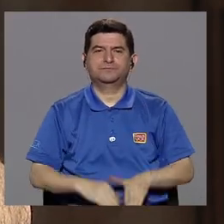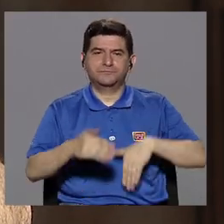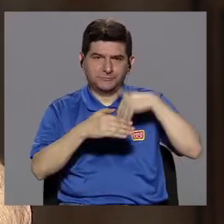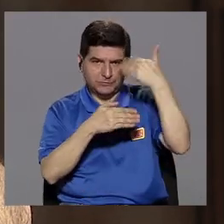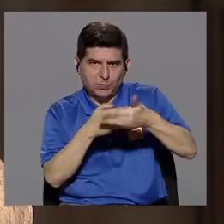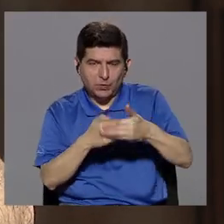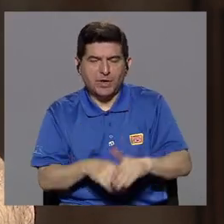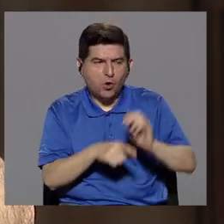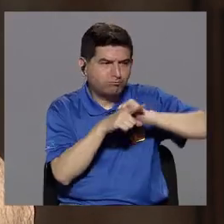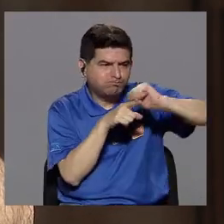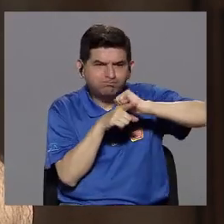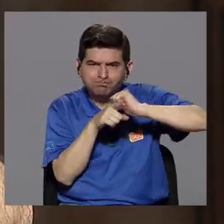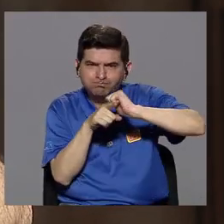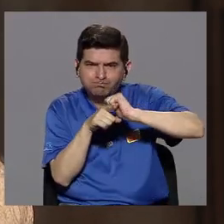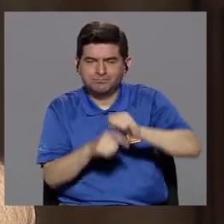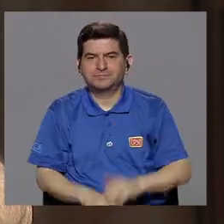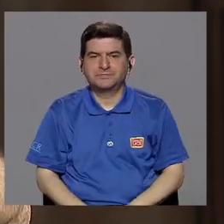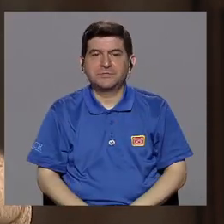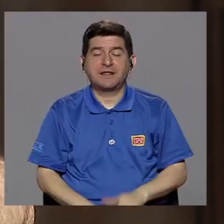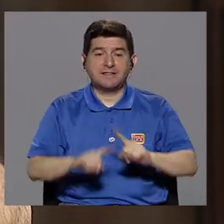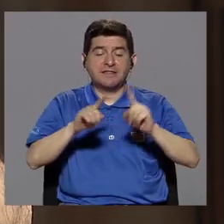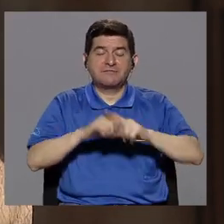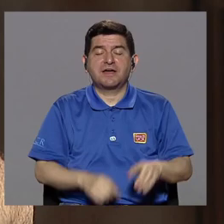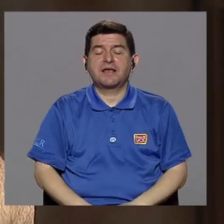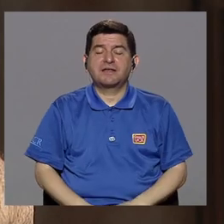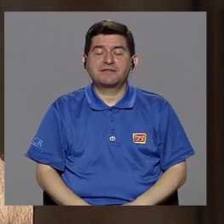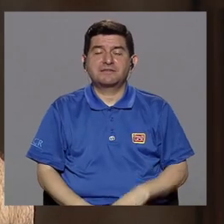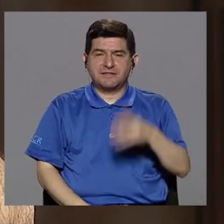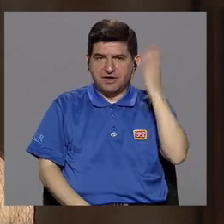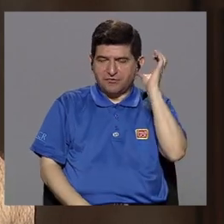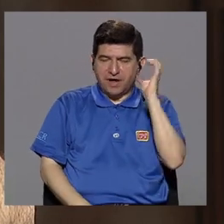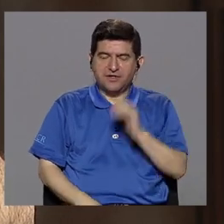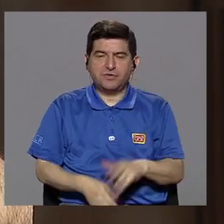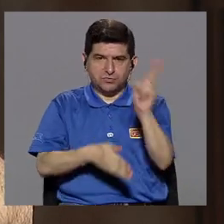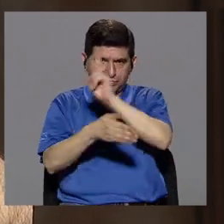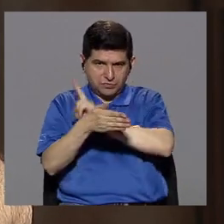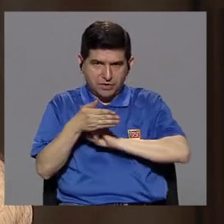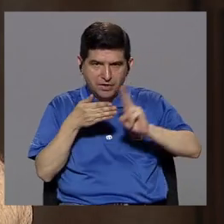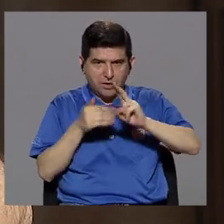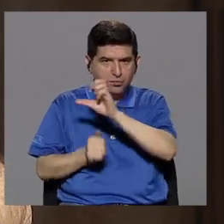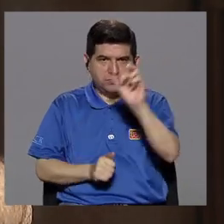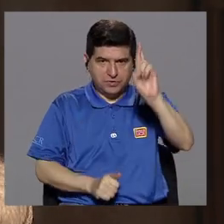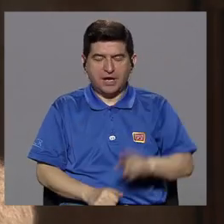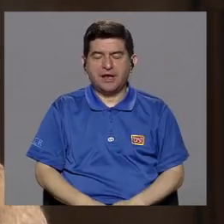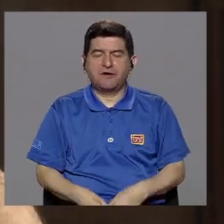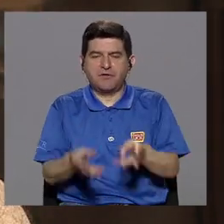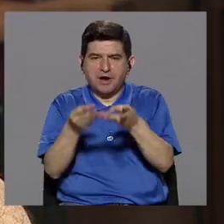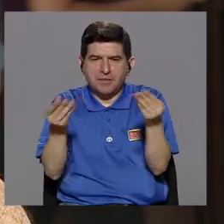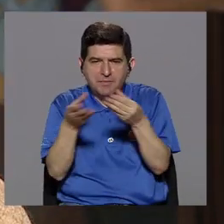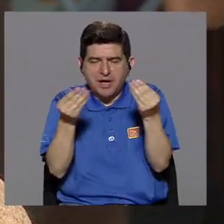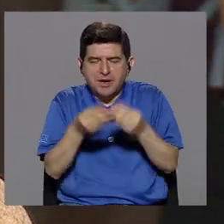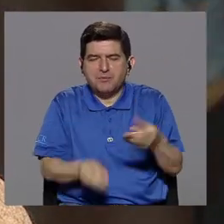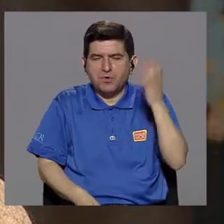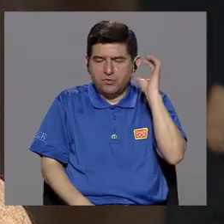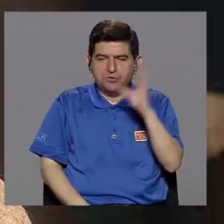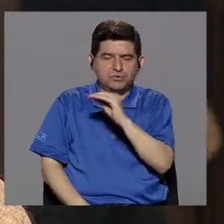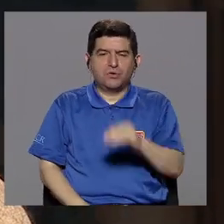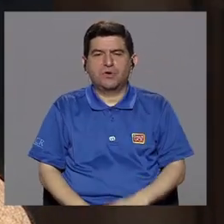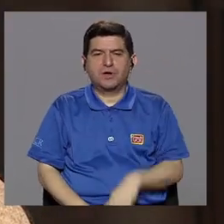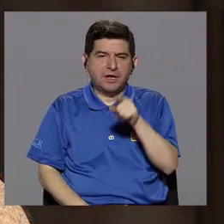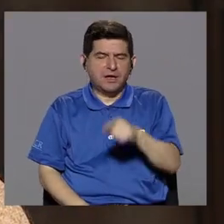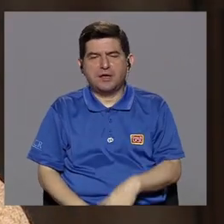con capacitación de parte de las emisoras de la Universidad de Costa Rica, en temas de producción radiofónica, de locución,